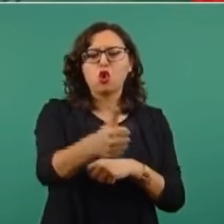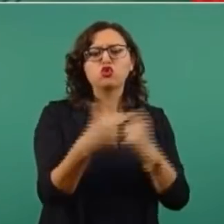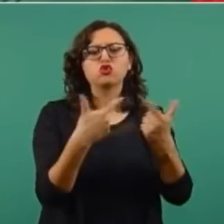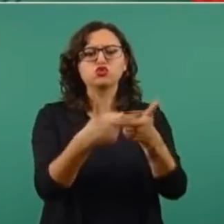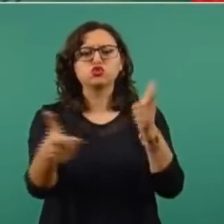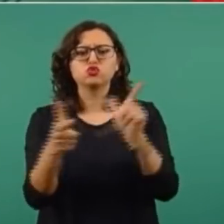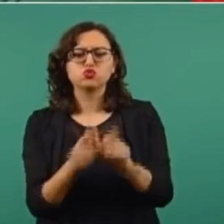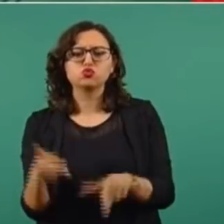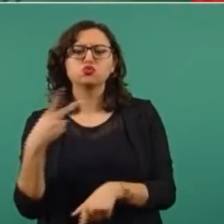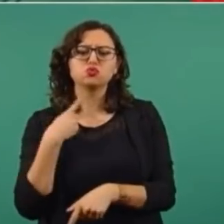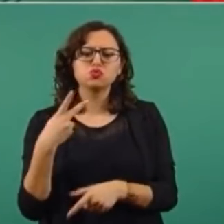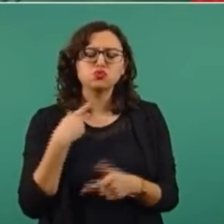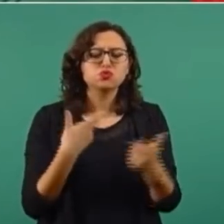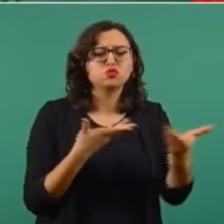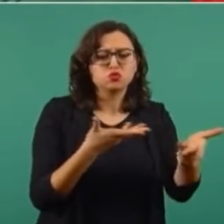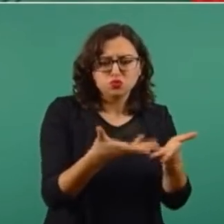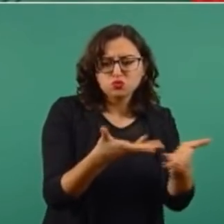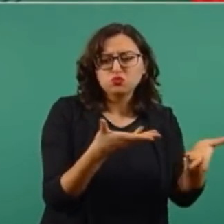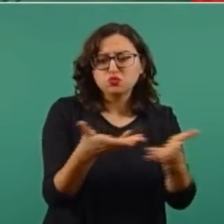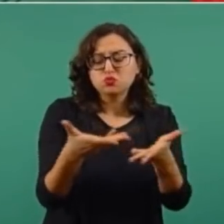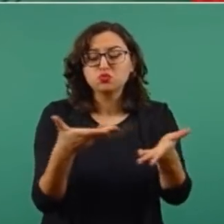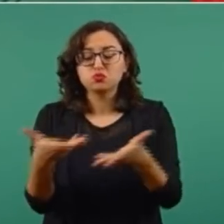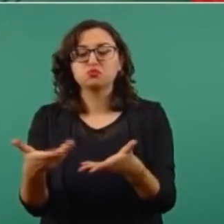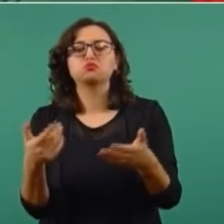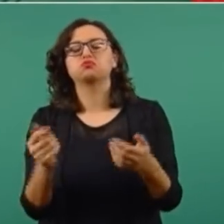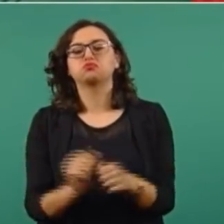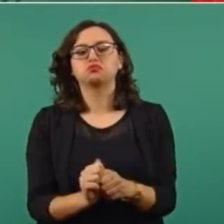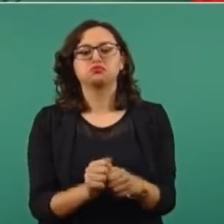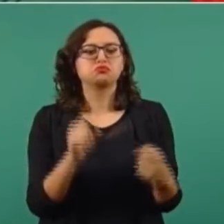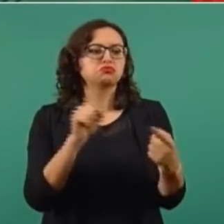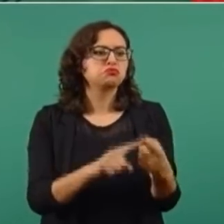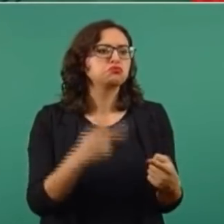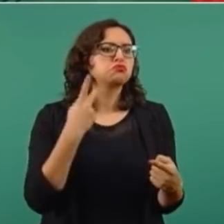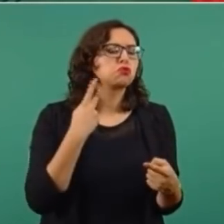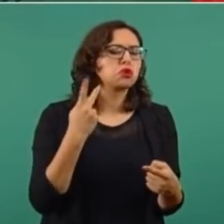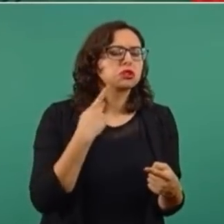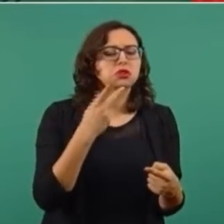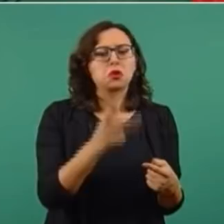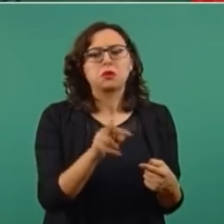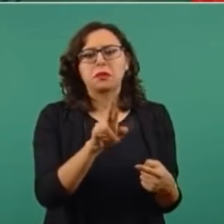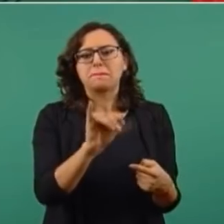de legisladores del PRI o de cualquier otro partido,